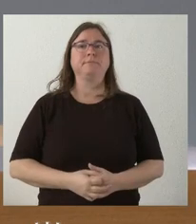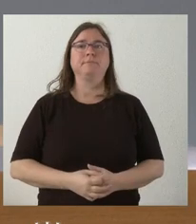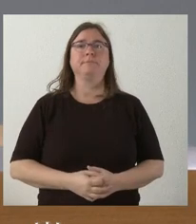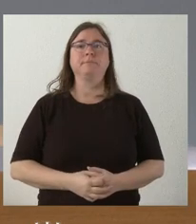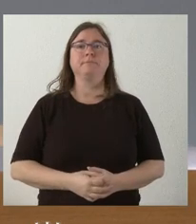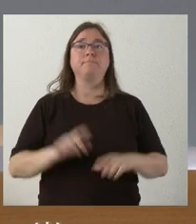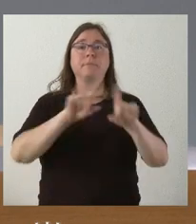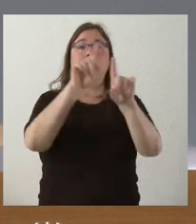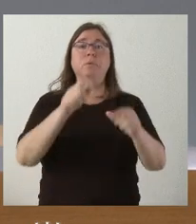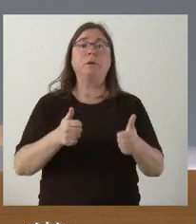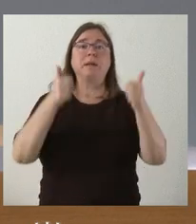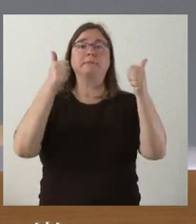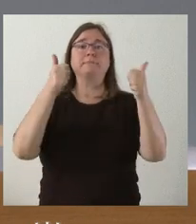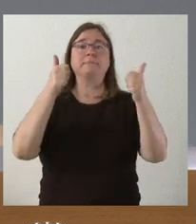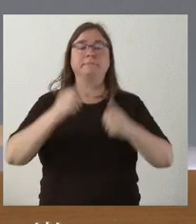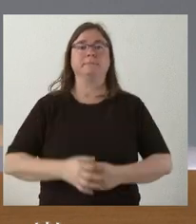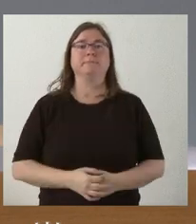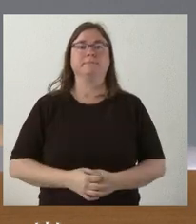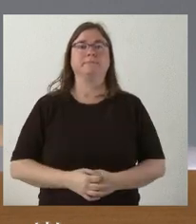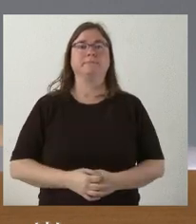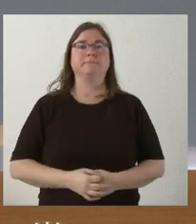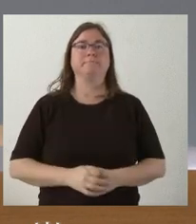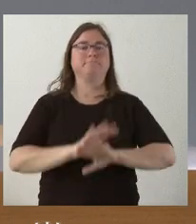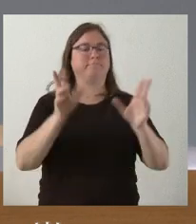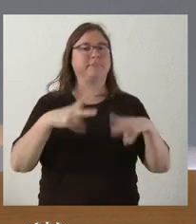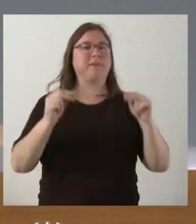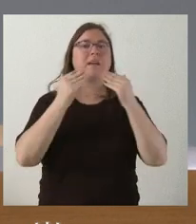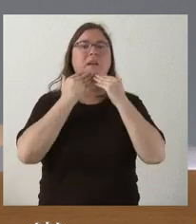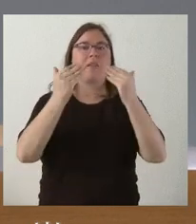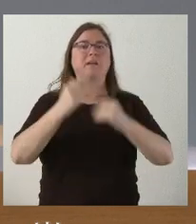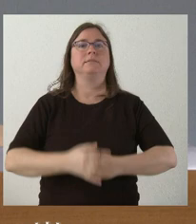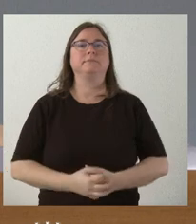¿Alguna pregunta más? Pues aquí terminamos. Gracias.